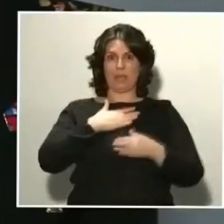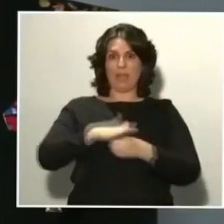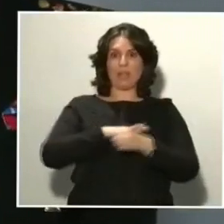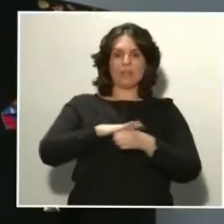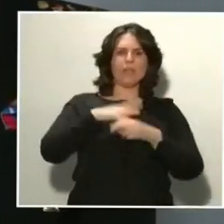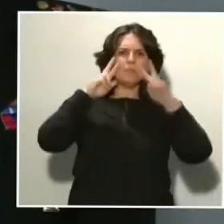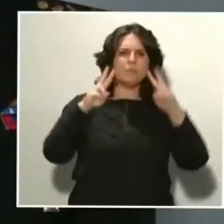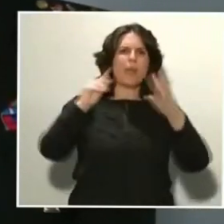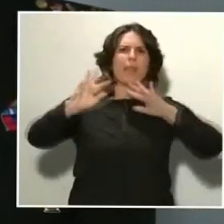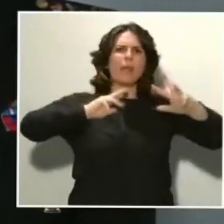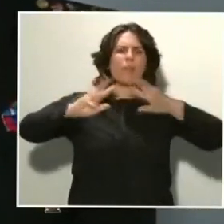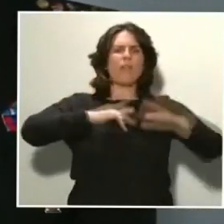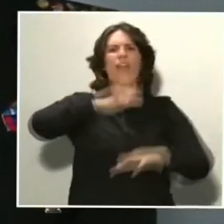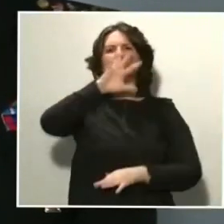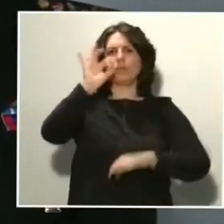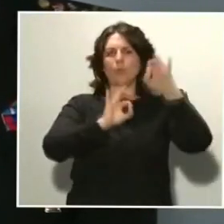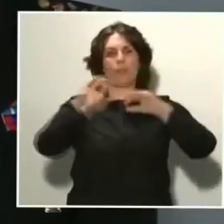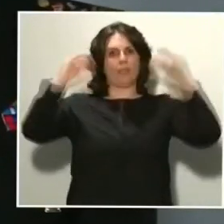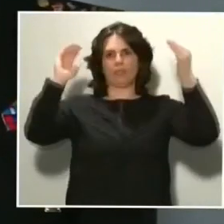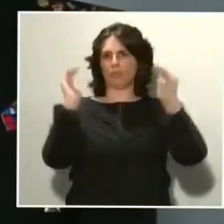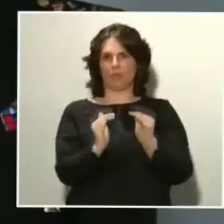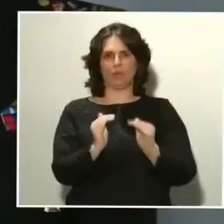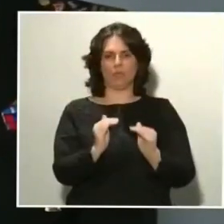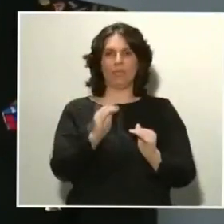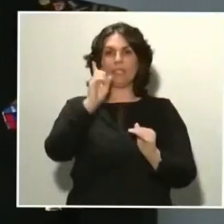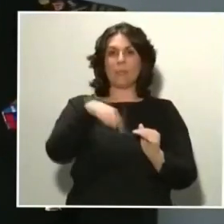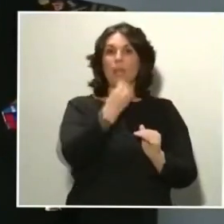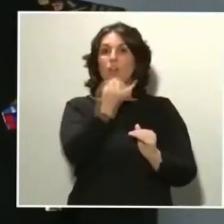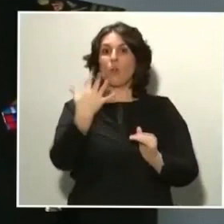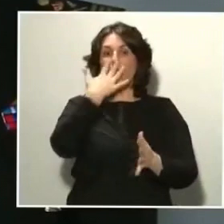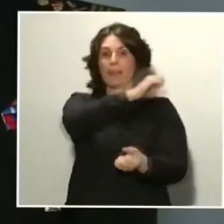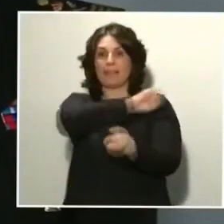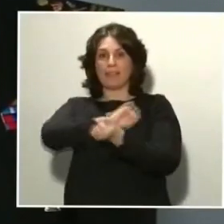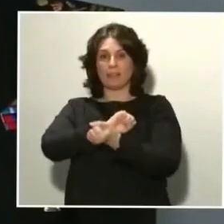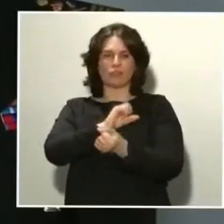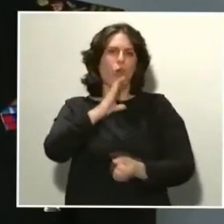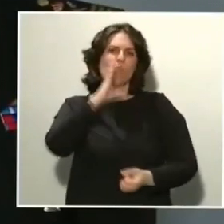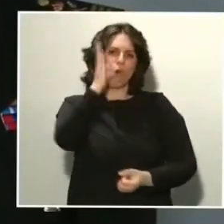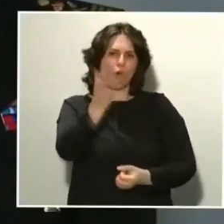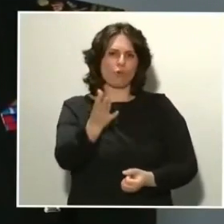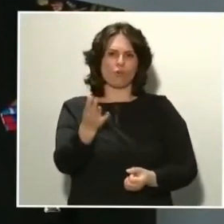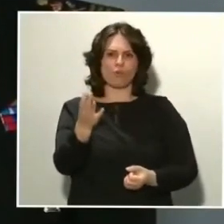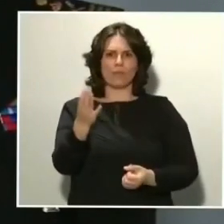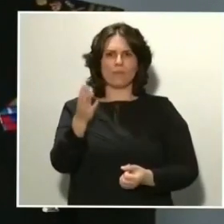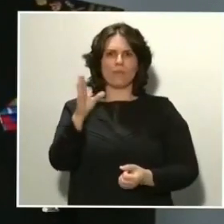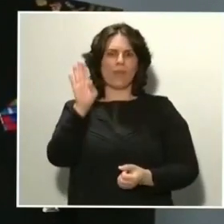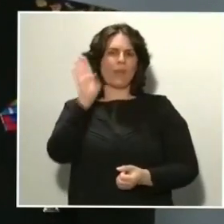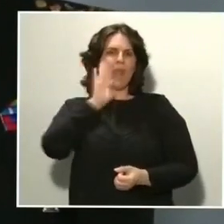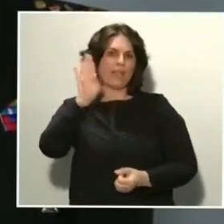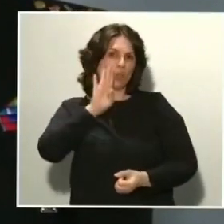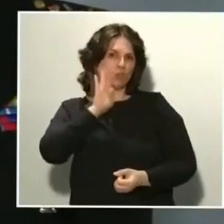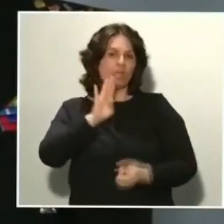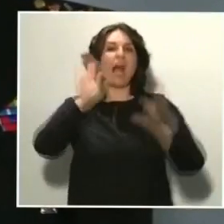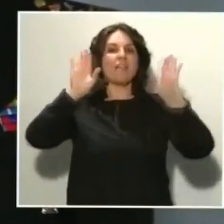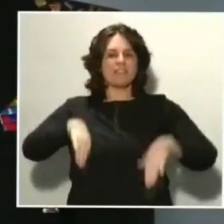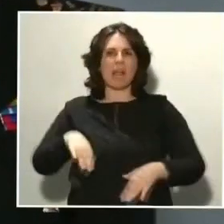y, asimismo, el número de detenidos por delitos relacionados con el Código Penal ha bajado alrededor de